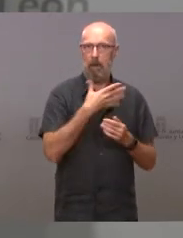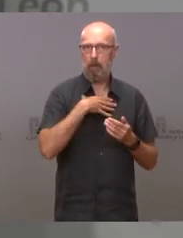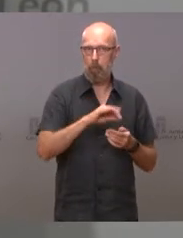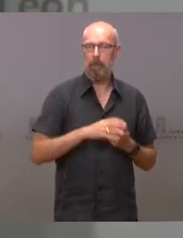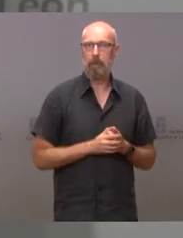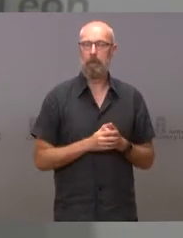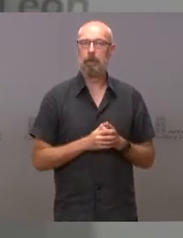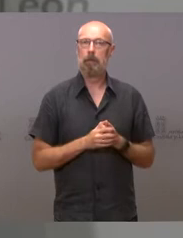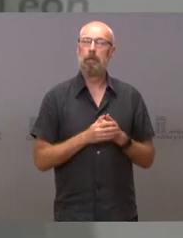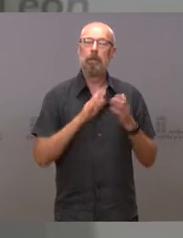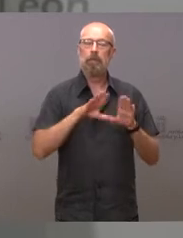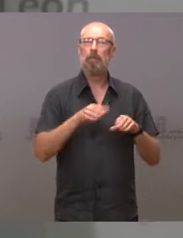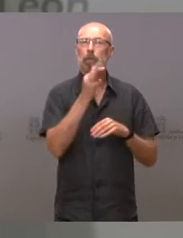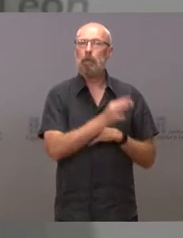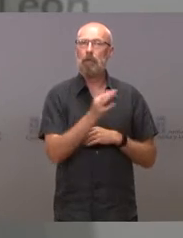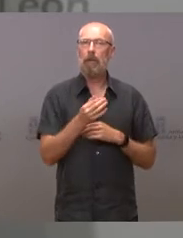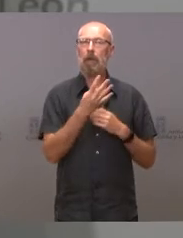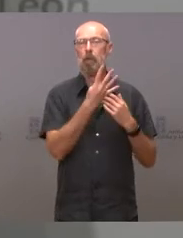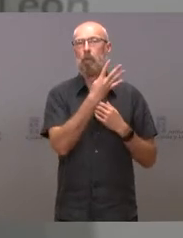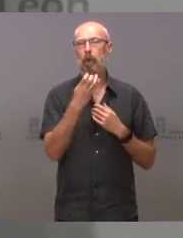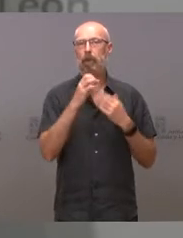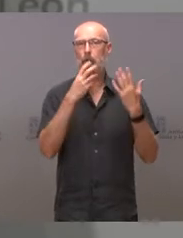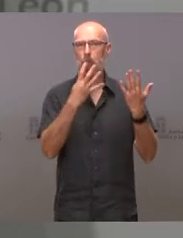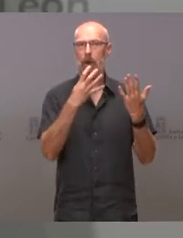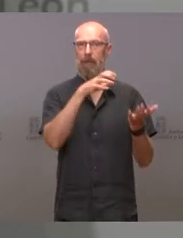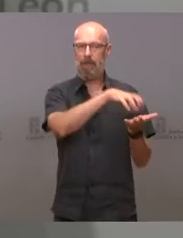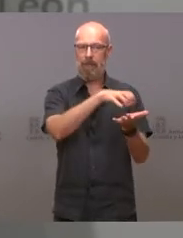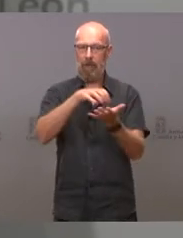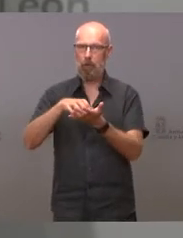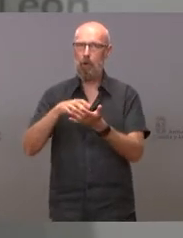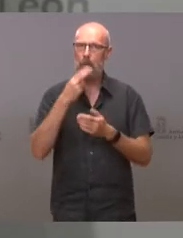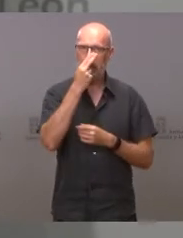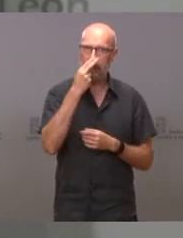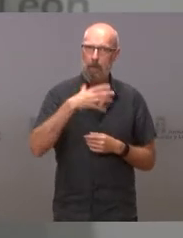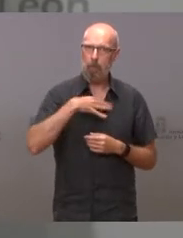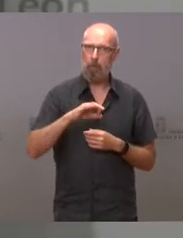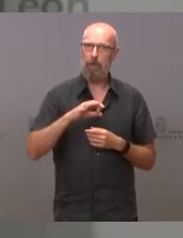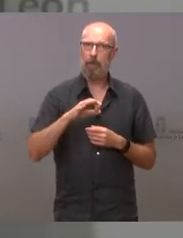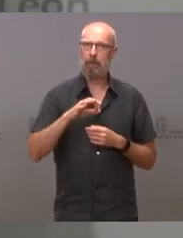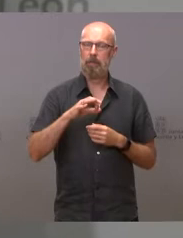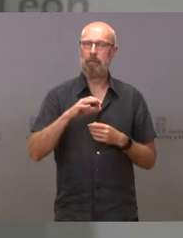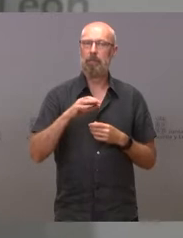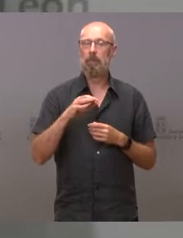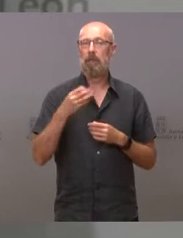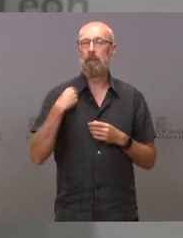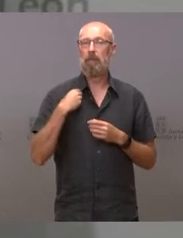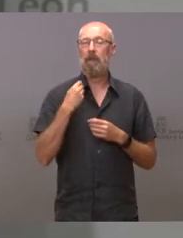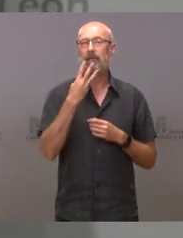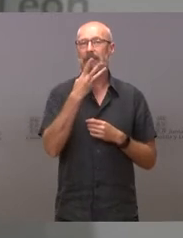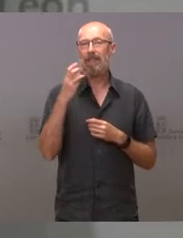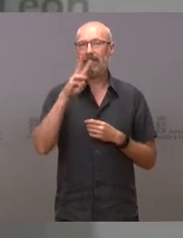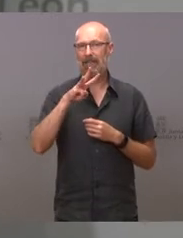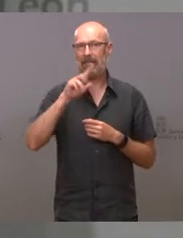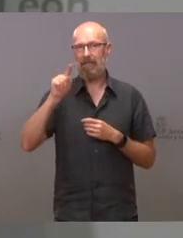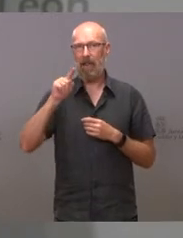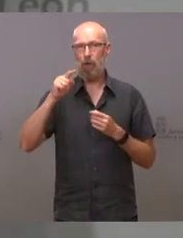409 de los templos para las visitas que se encuentran distribuidos en 331 localidades distintas